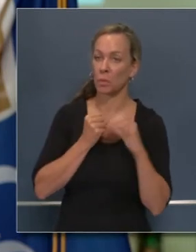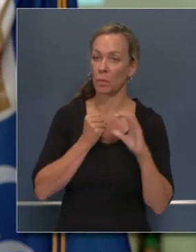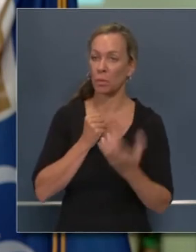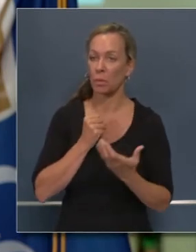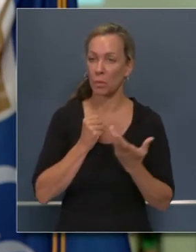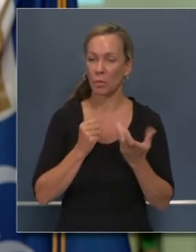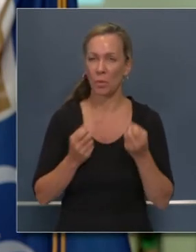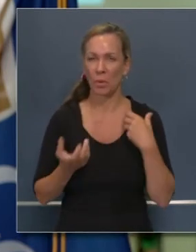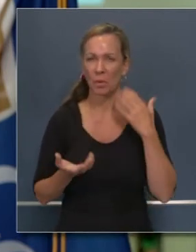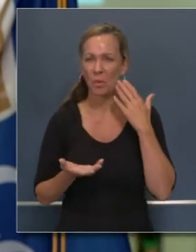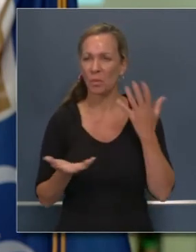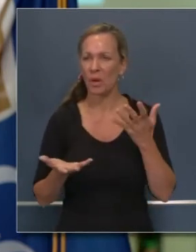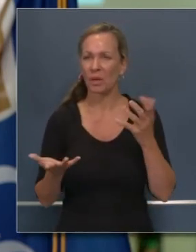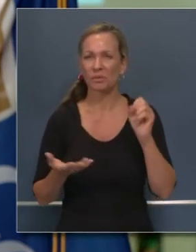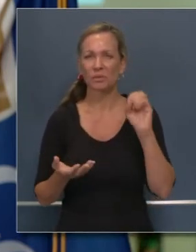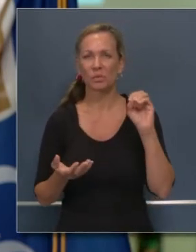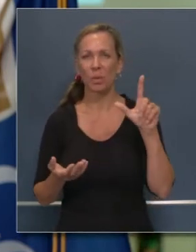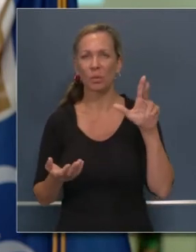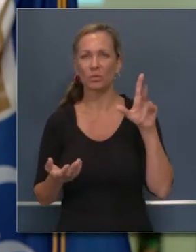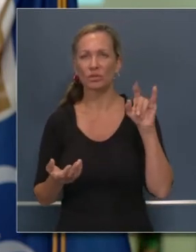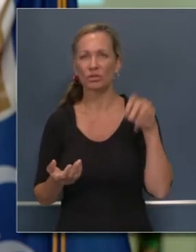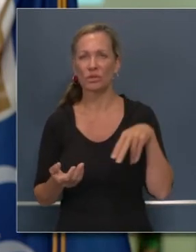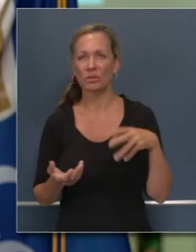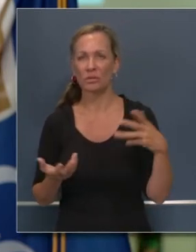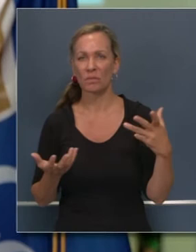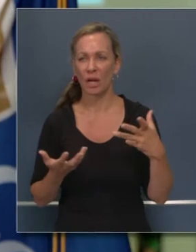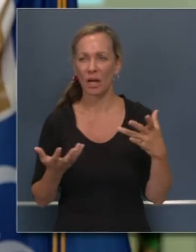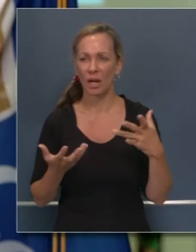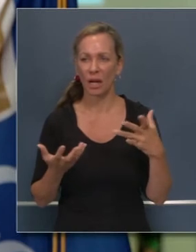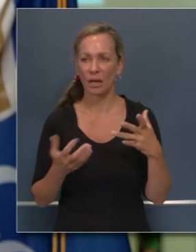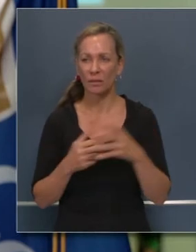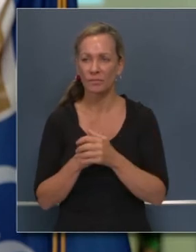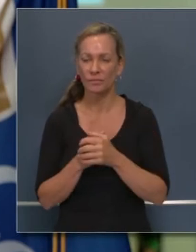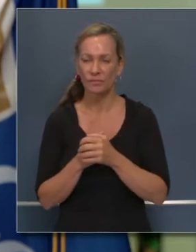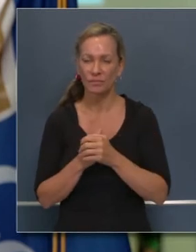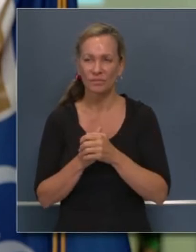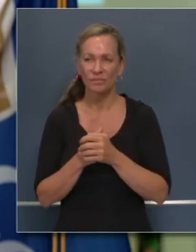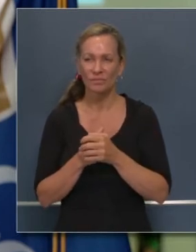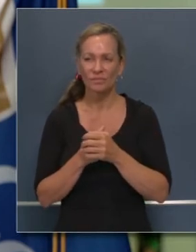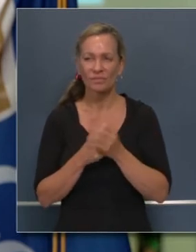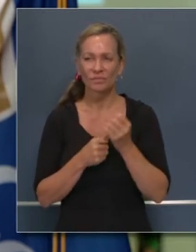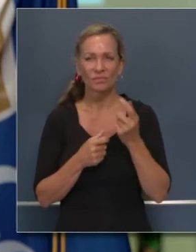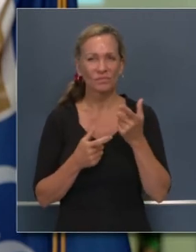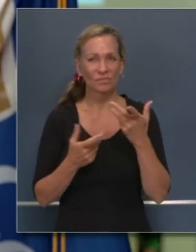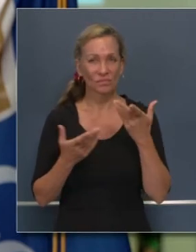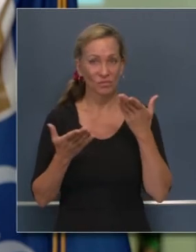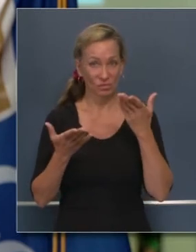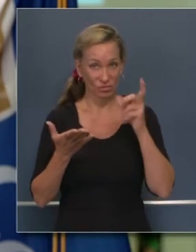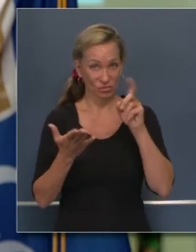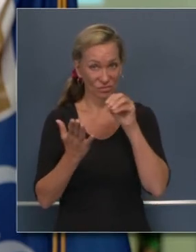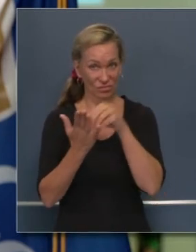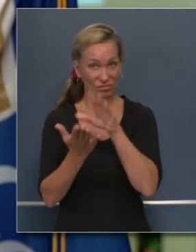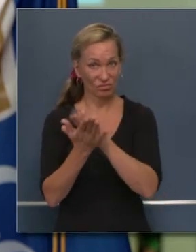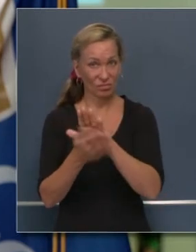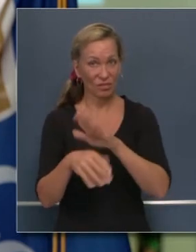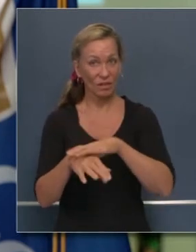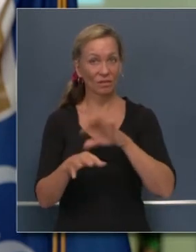una solución política ante el problema de Uber y Lyft. ¿De qué se trata? la propuesta 22 o de qué?